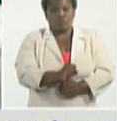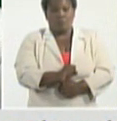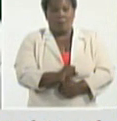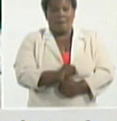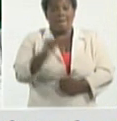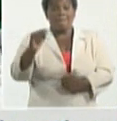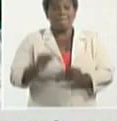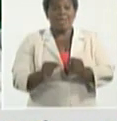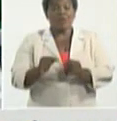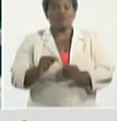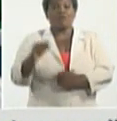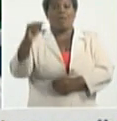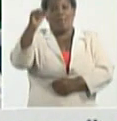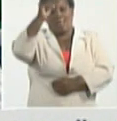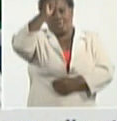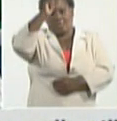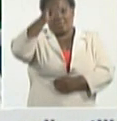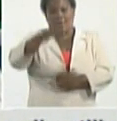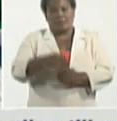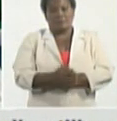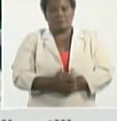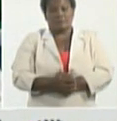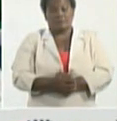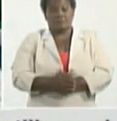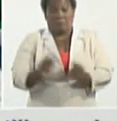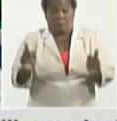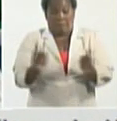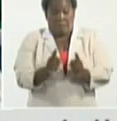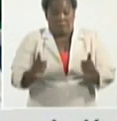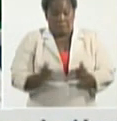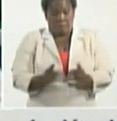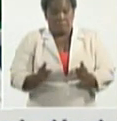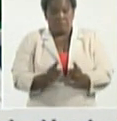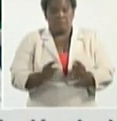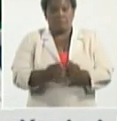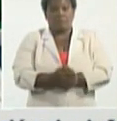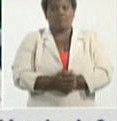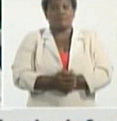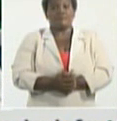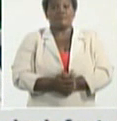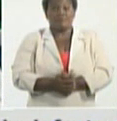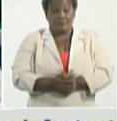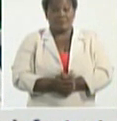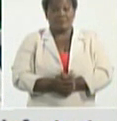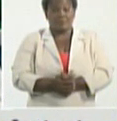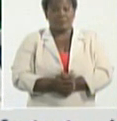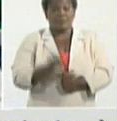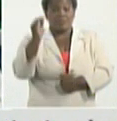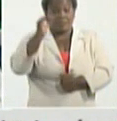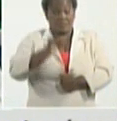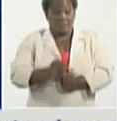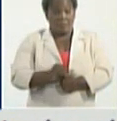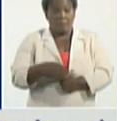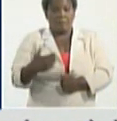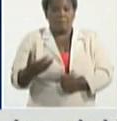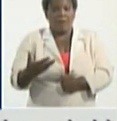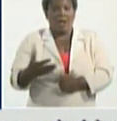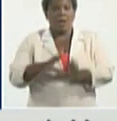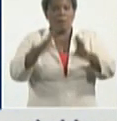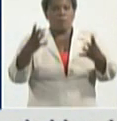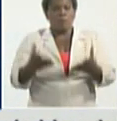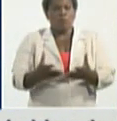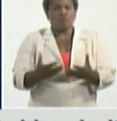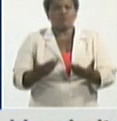India hasta aquí creo que de forma breve podemos ilustrar un poco lo que está ocurriendo en el mundo